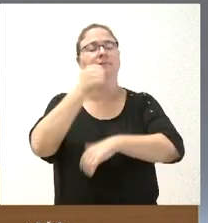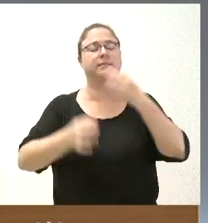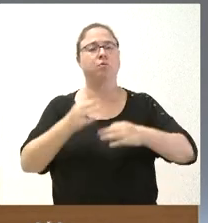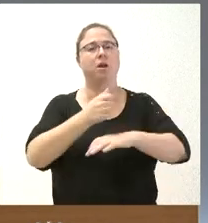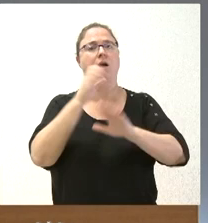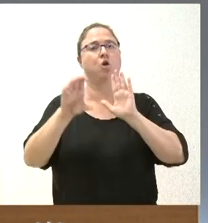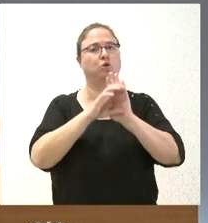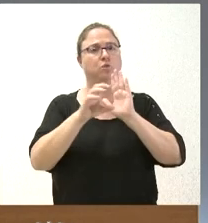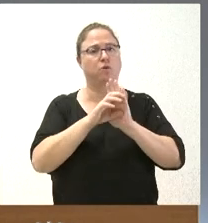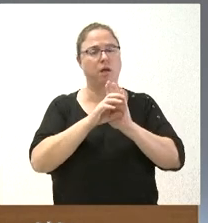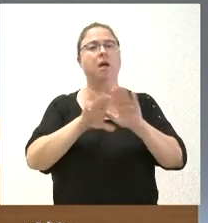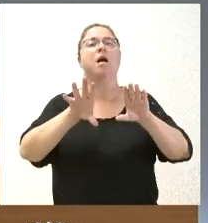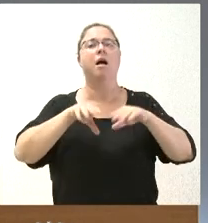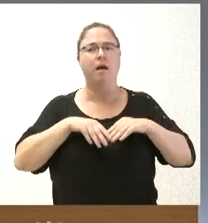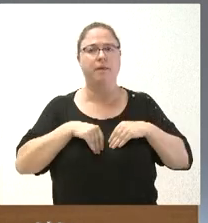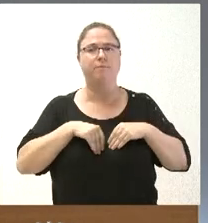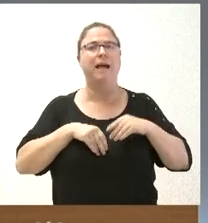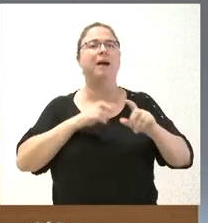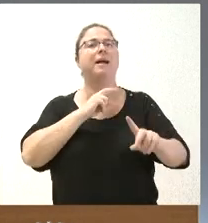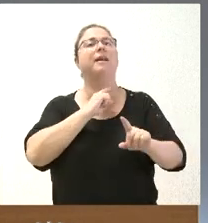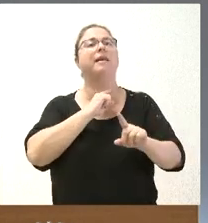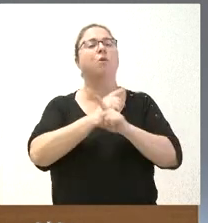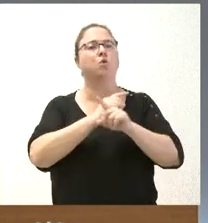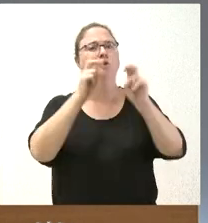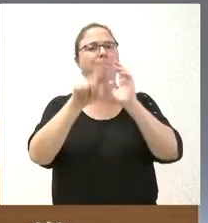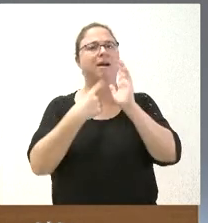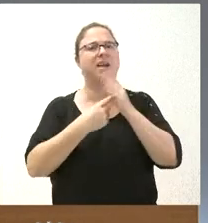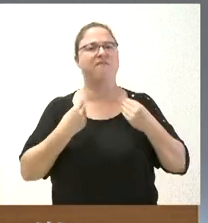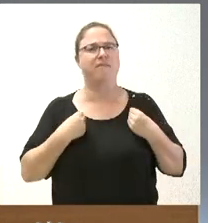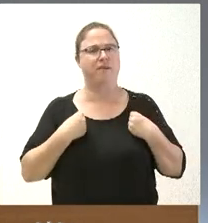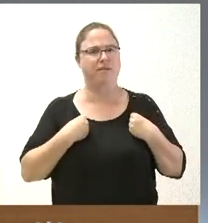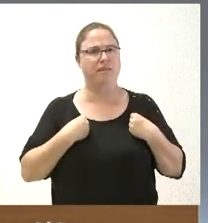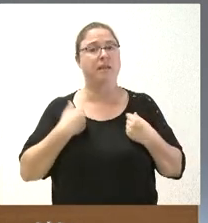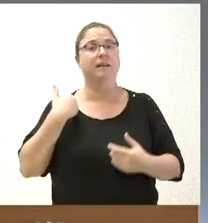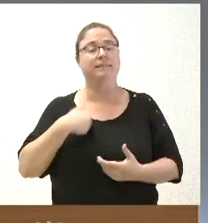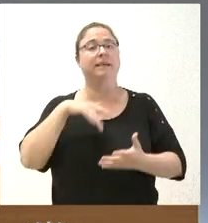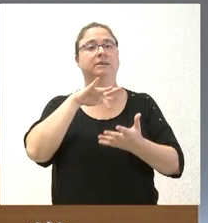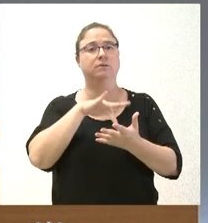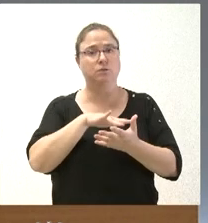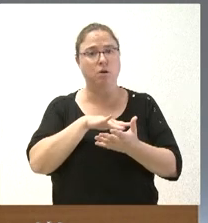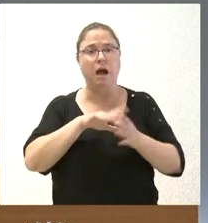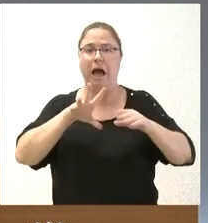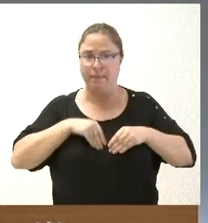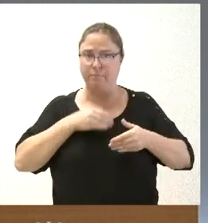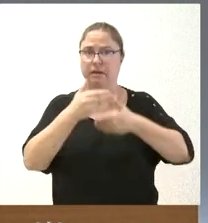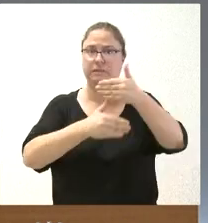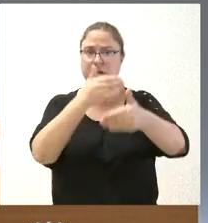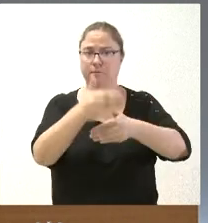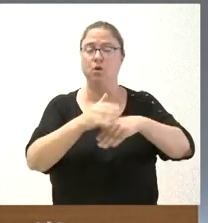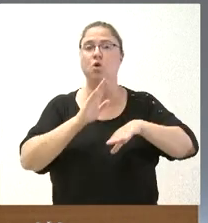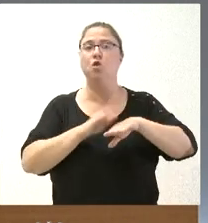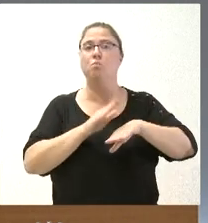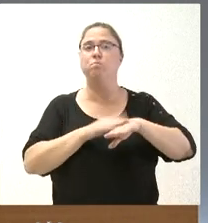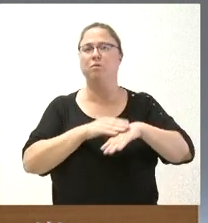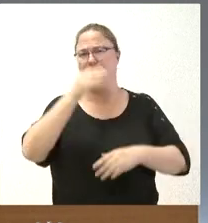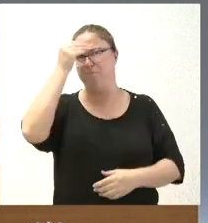y de cuatro comunidades autónomas en torno a la ley de vivienda. No sé si, vez que ha sido admitido a trámite, entre otras cosas porque